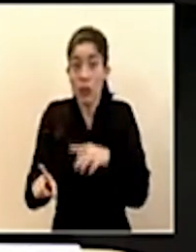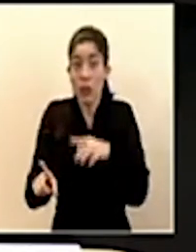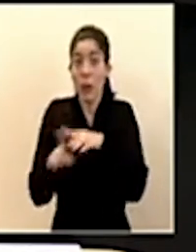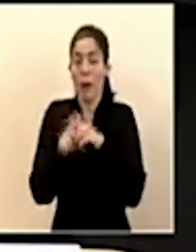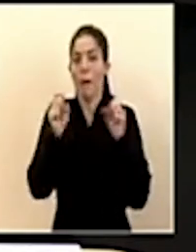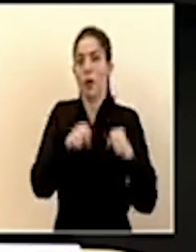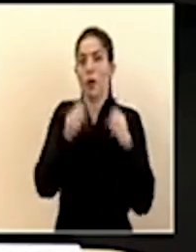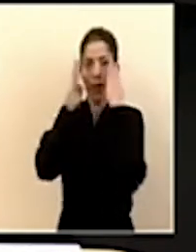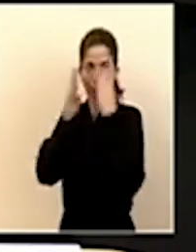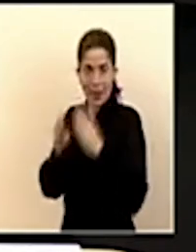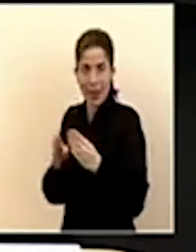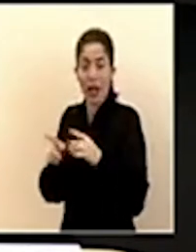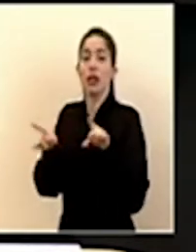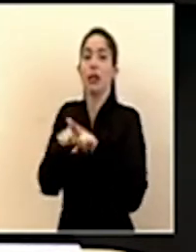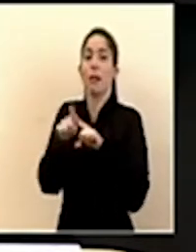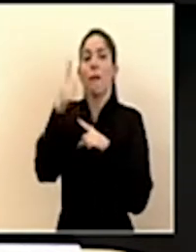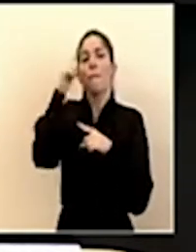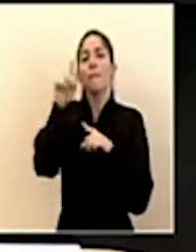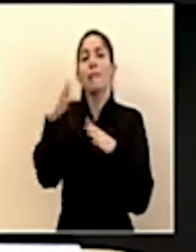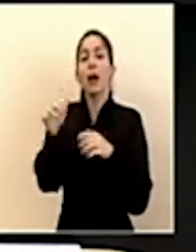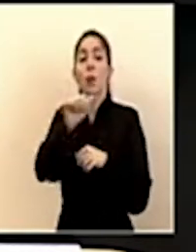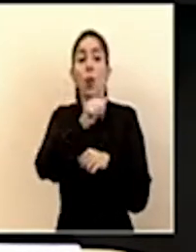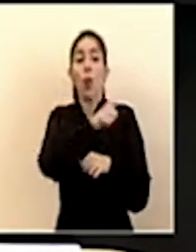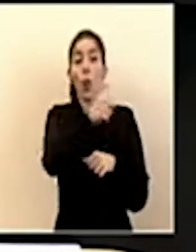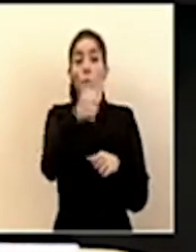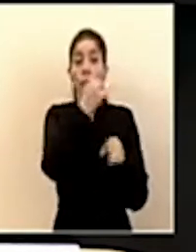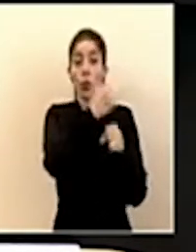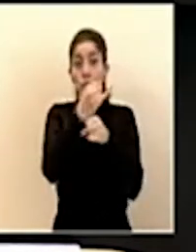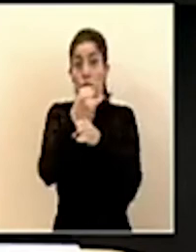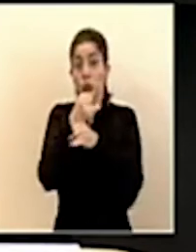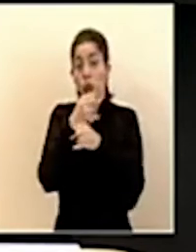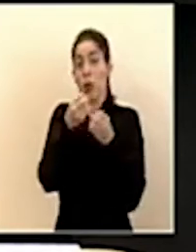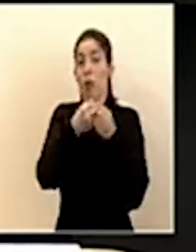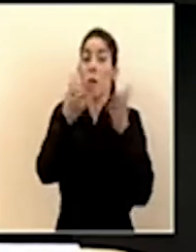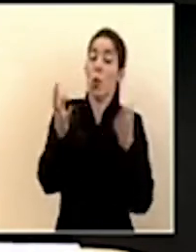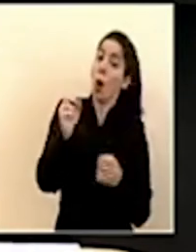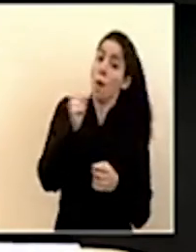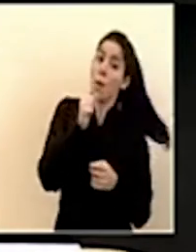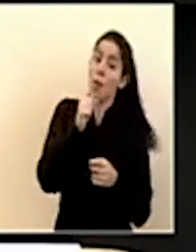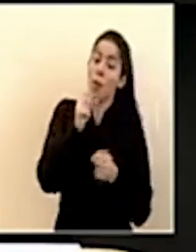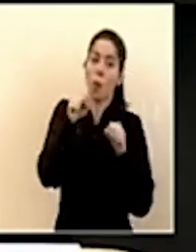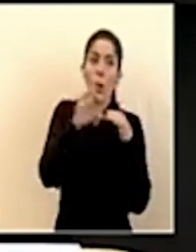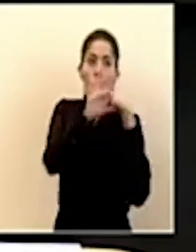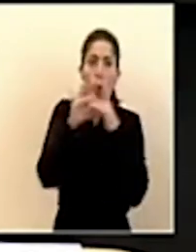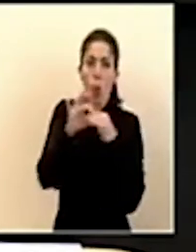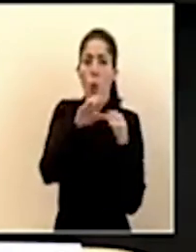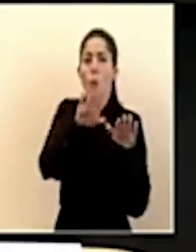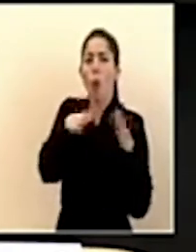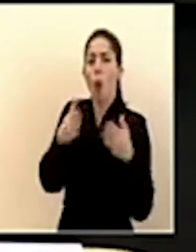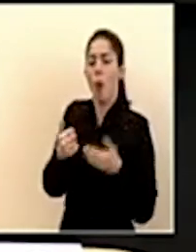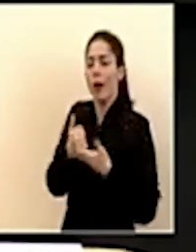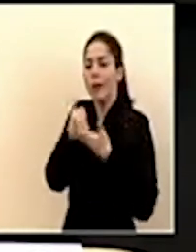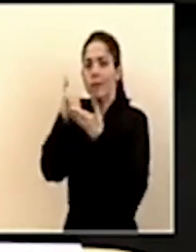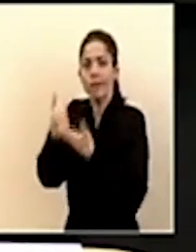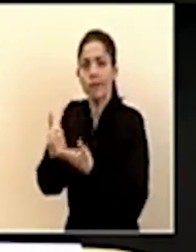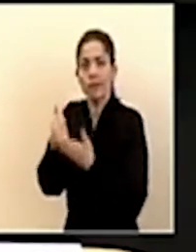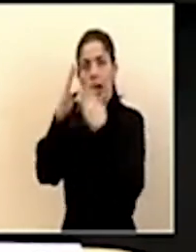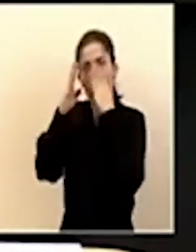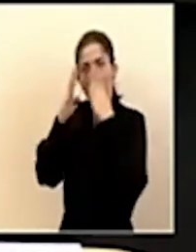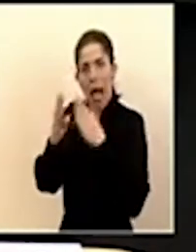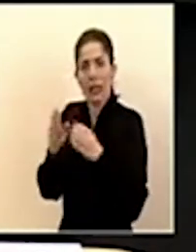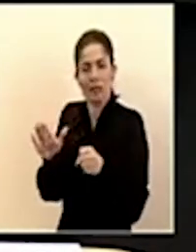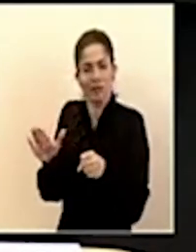y también para coordinar con otras instancias que pueden ser públicas o privadas para fortalecer la atención